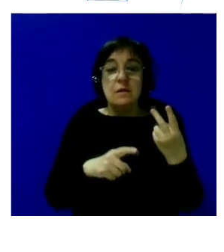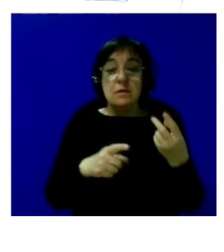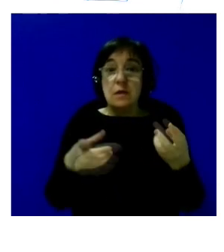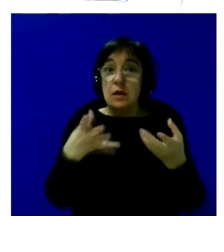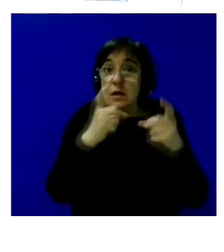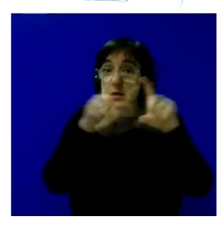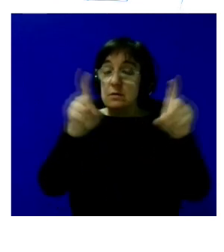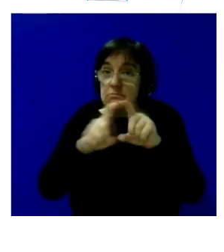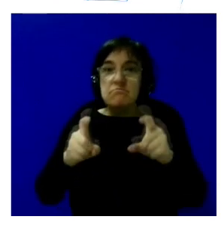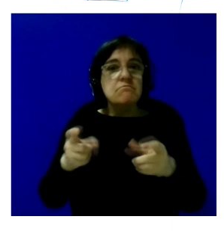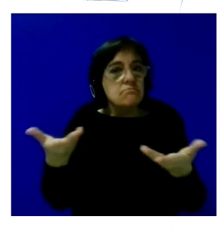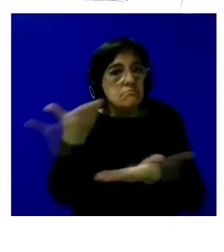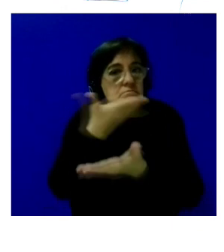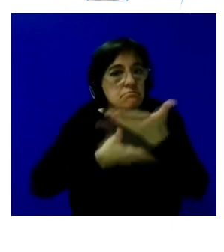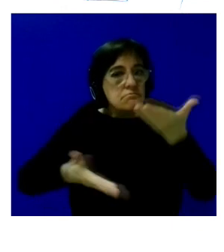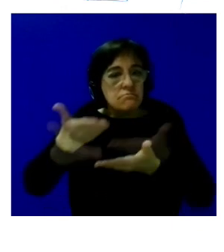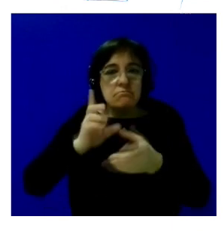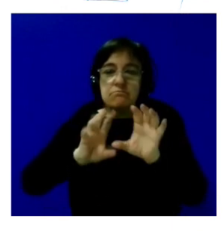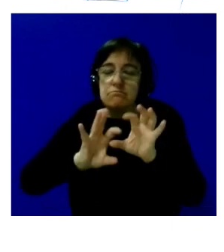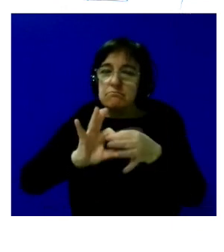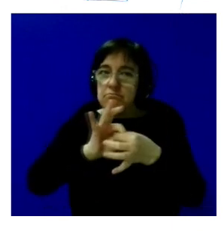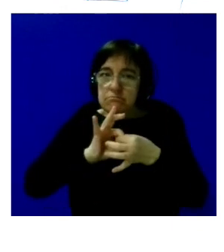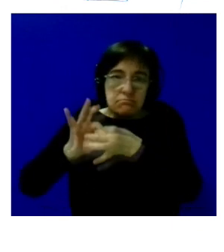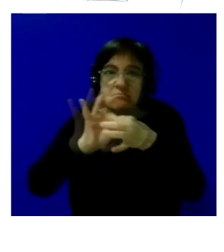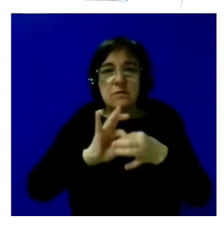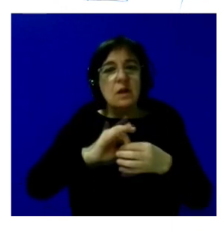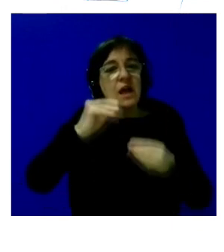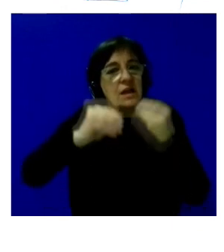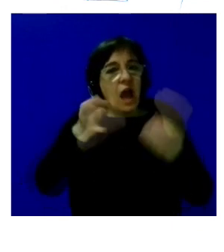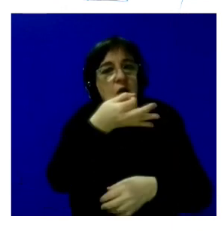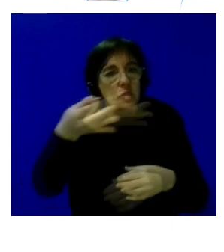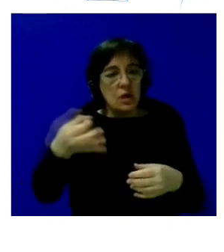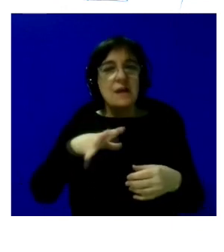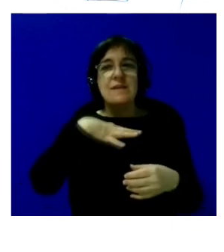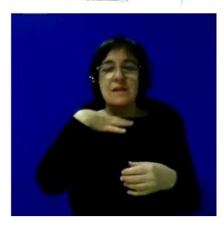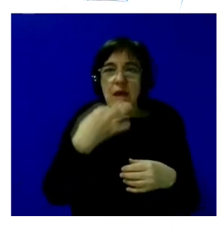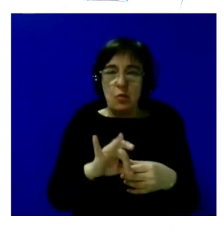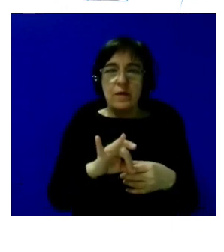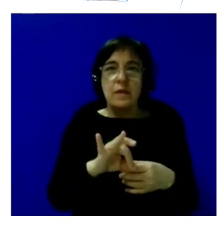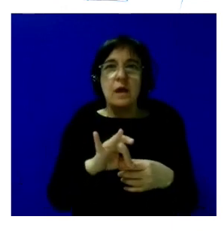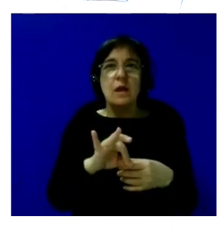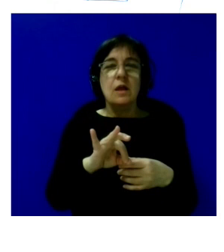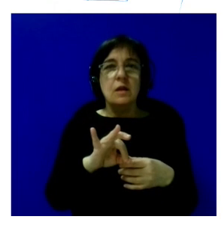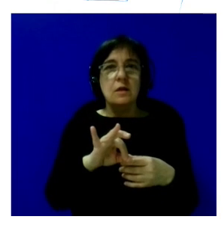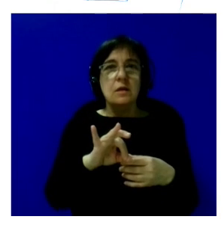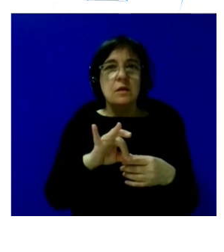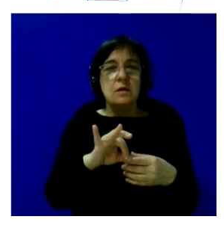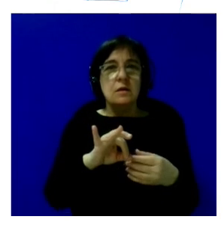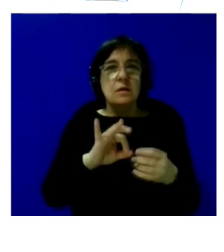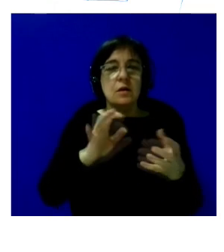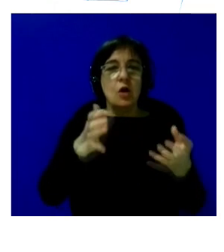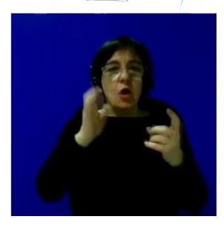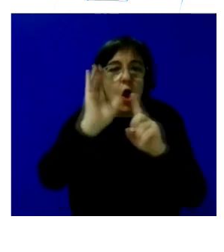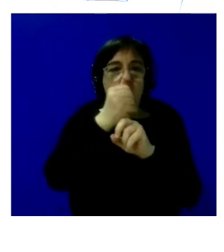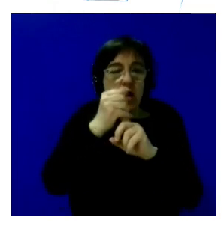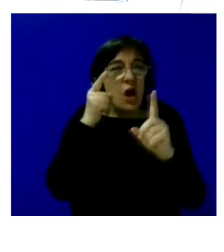involucradas en que esto suceda y que suceda adecuadamente que se puedan conseguir los objetivos es verdad que